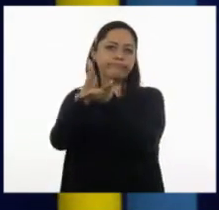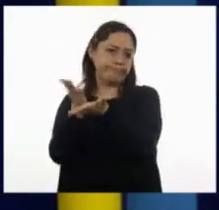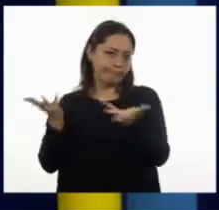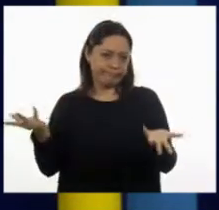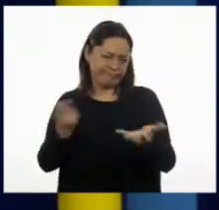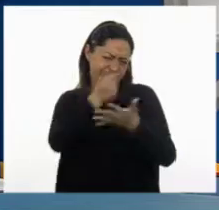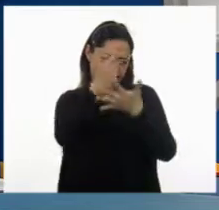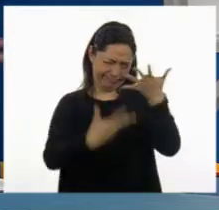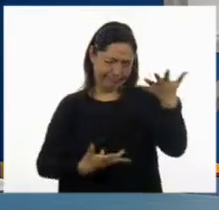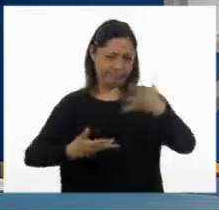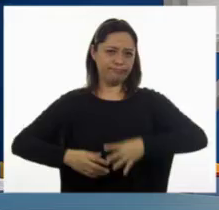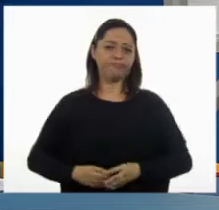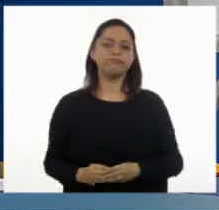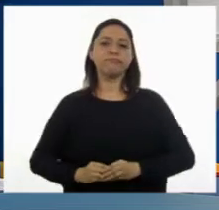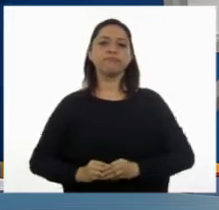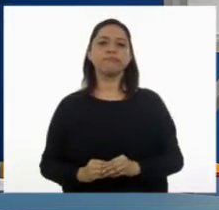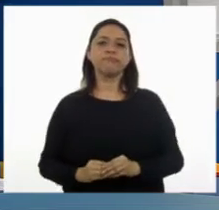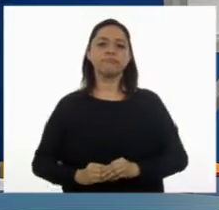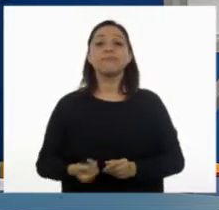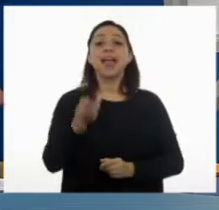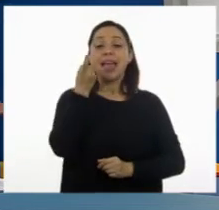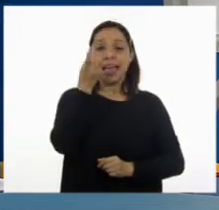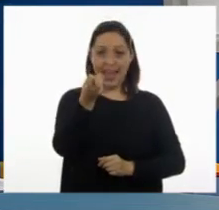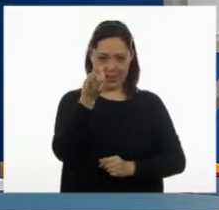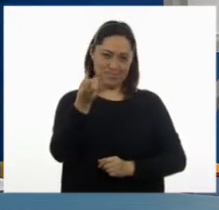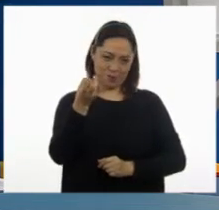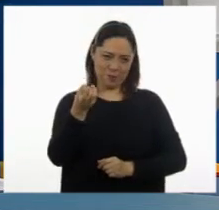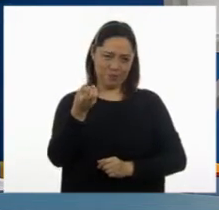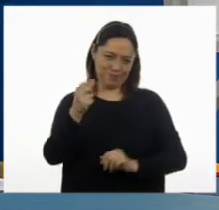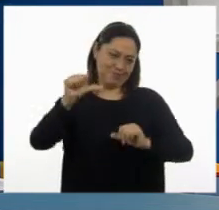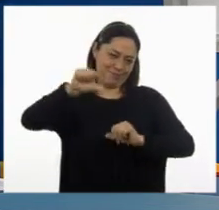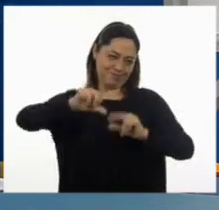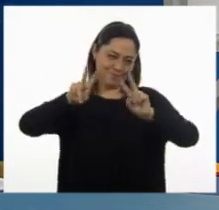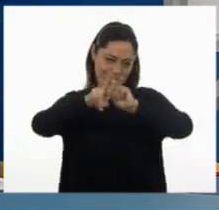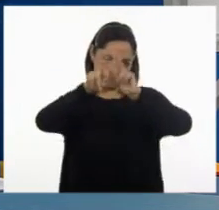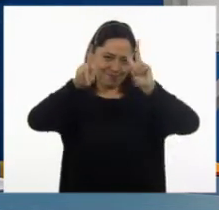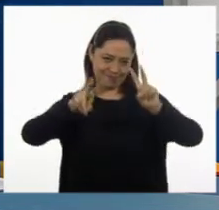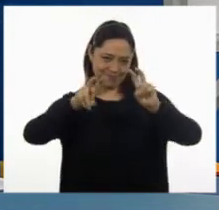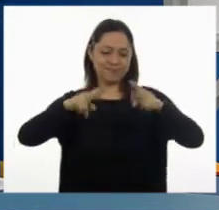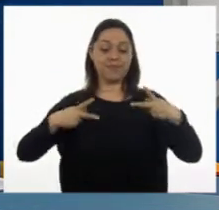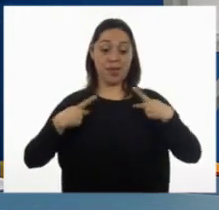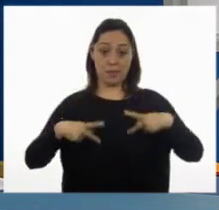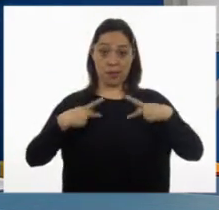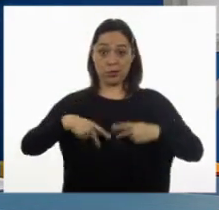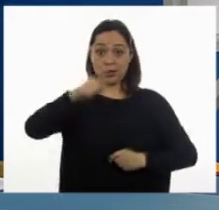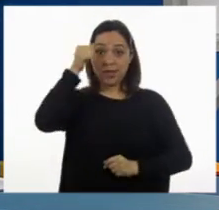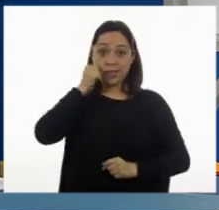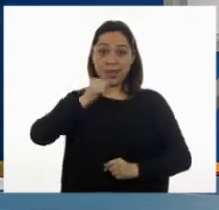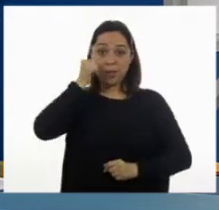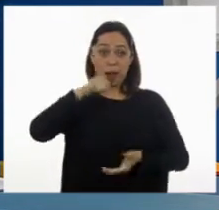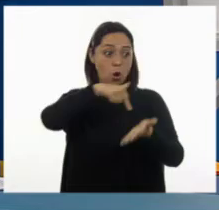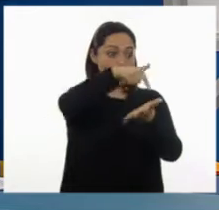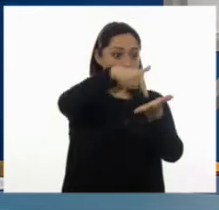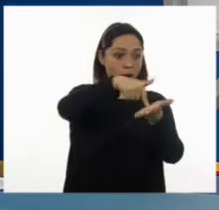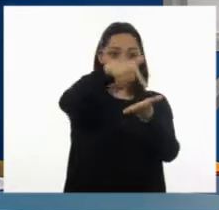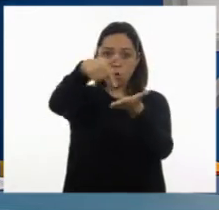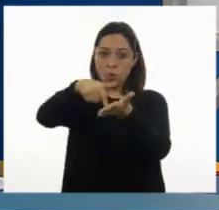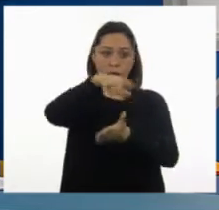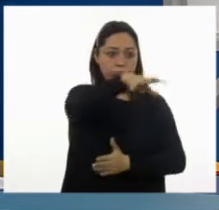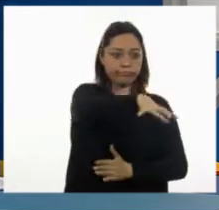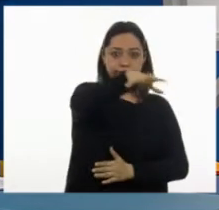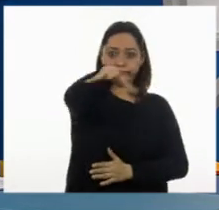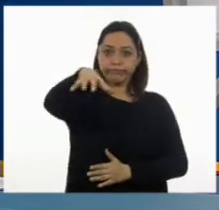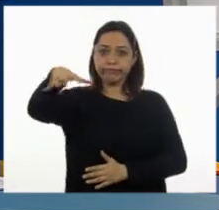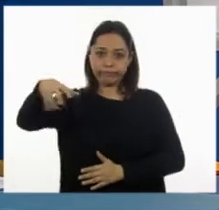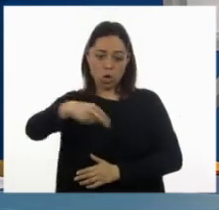etc. Justamente de eso es lo que trata. Las personas ponemos nombre a los lugares y damos señales de